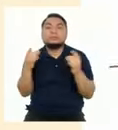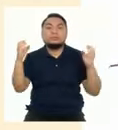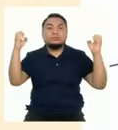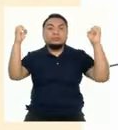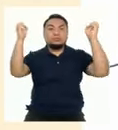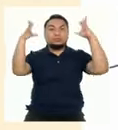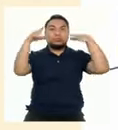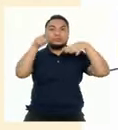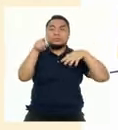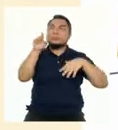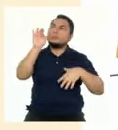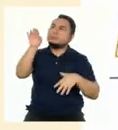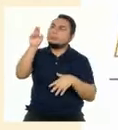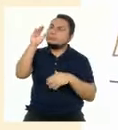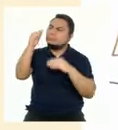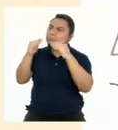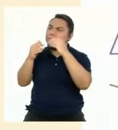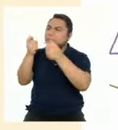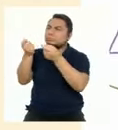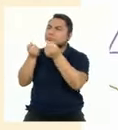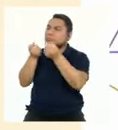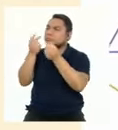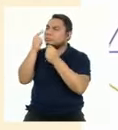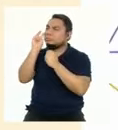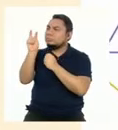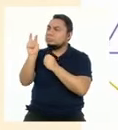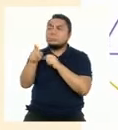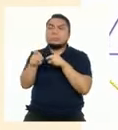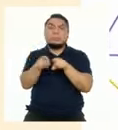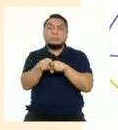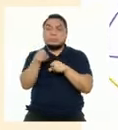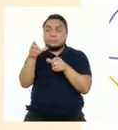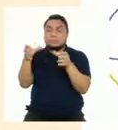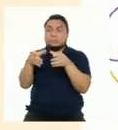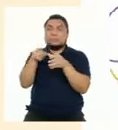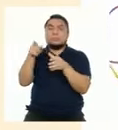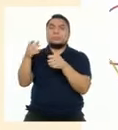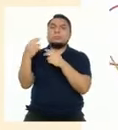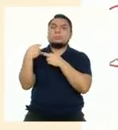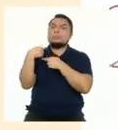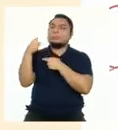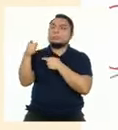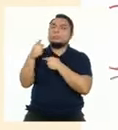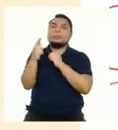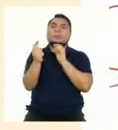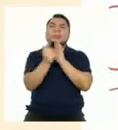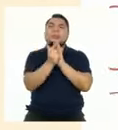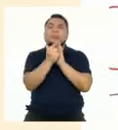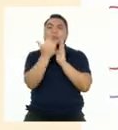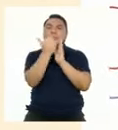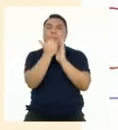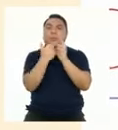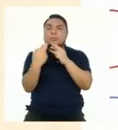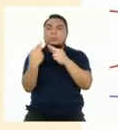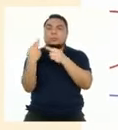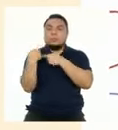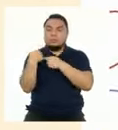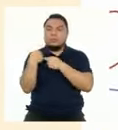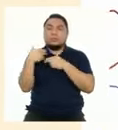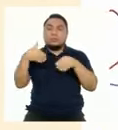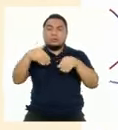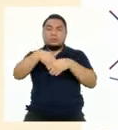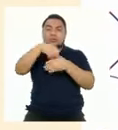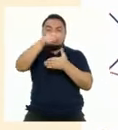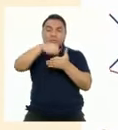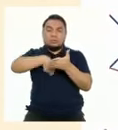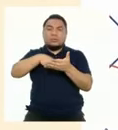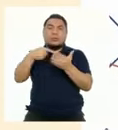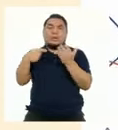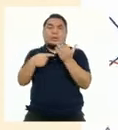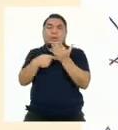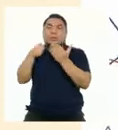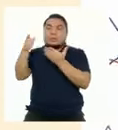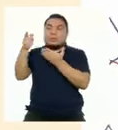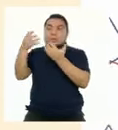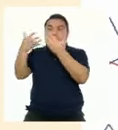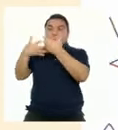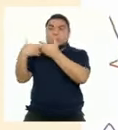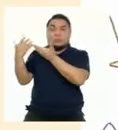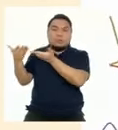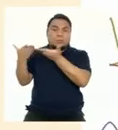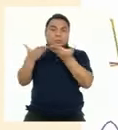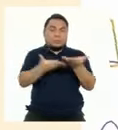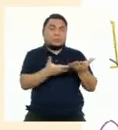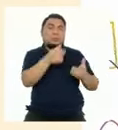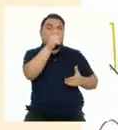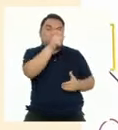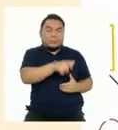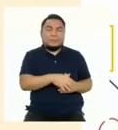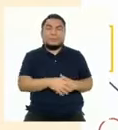electricidad, así como verificar el cumplimiento de las obligaciones legales, contractuales o técnicas de las prestadoras de